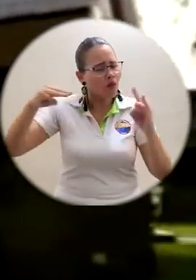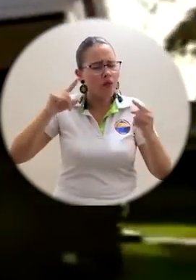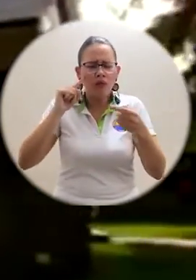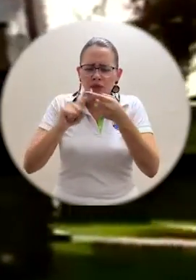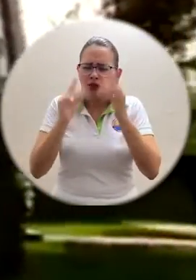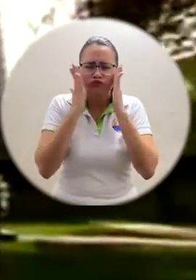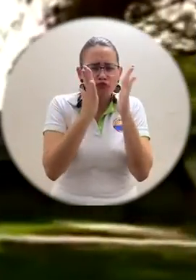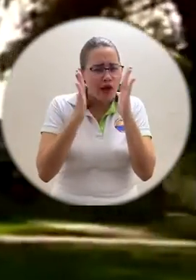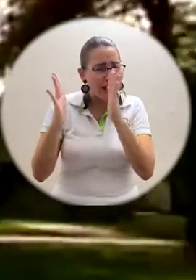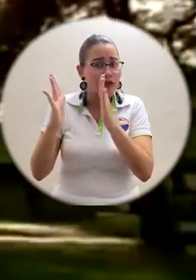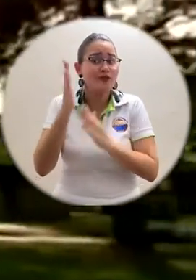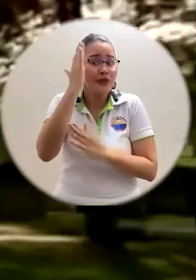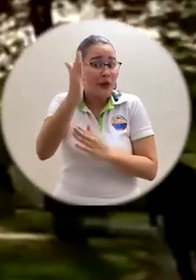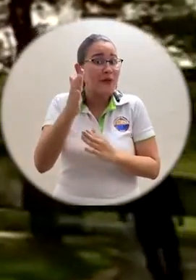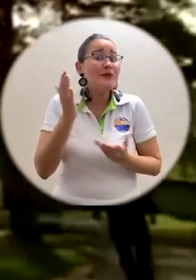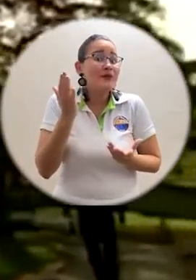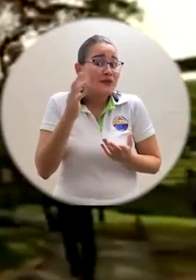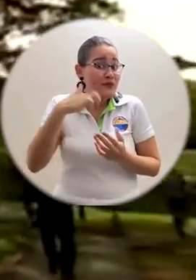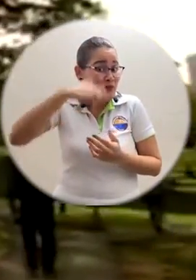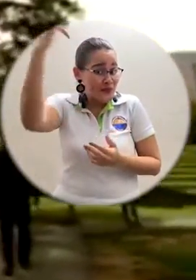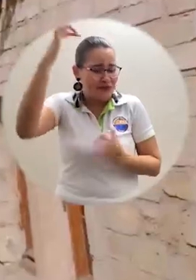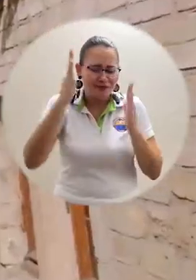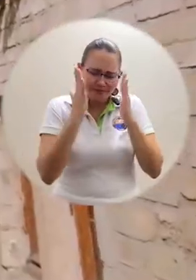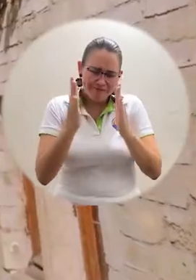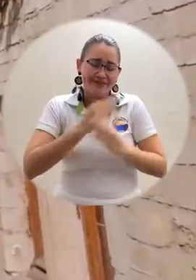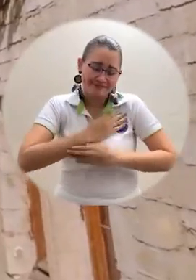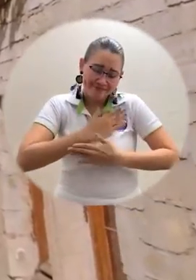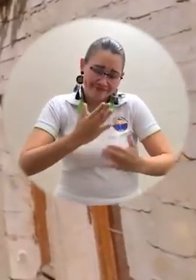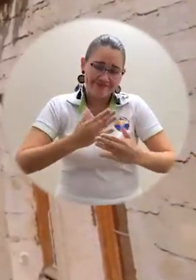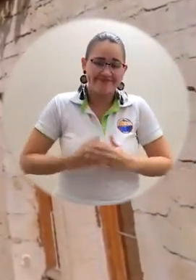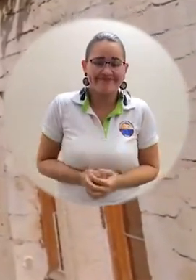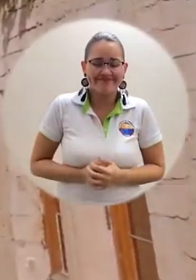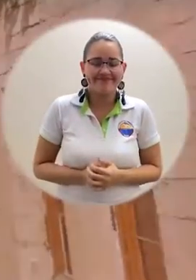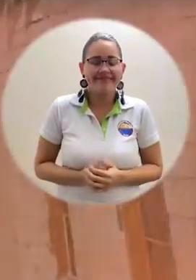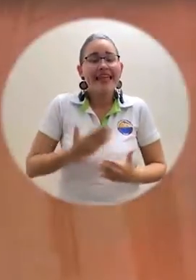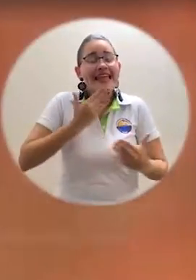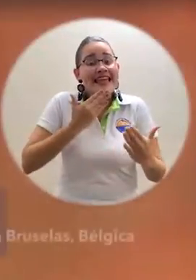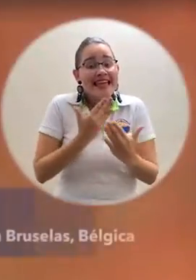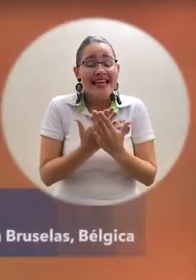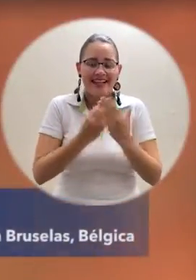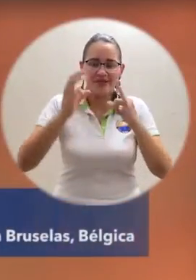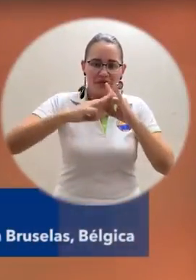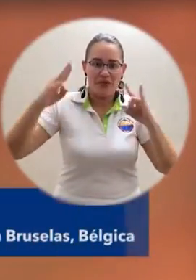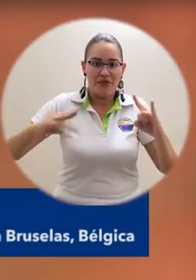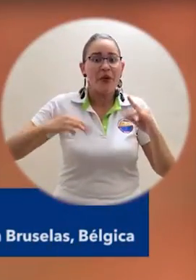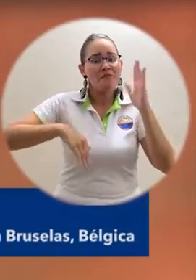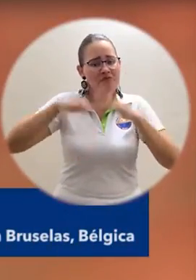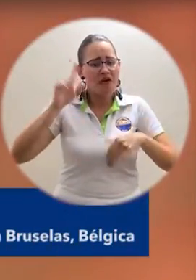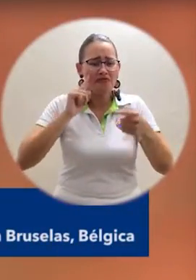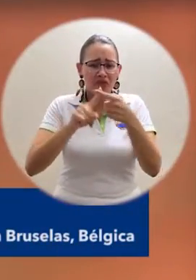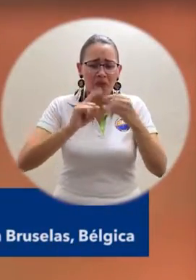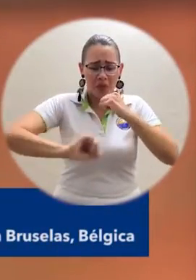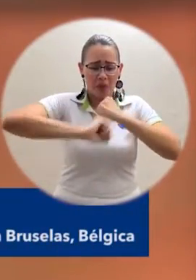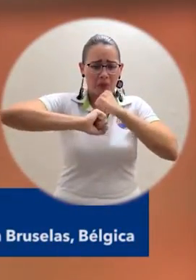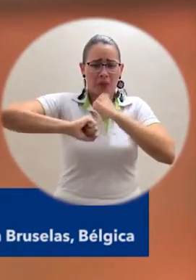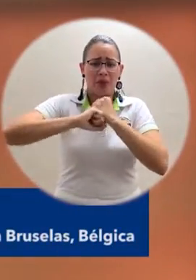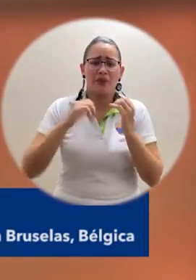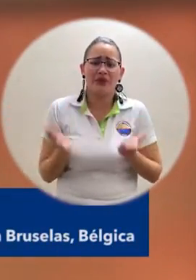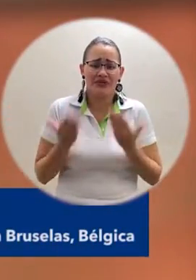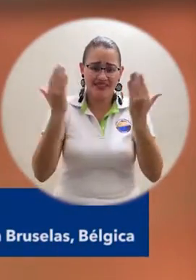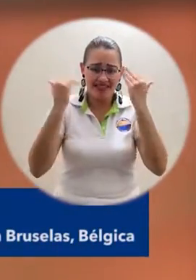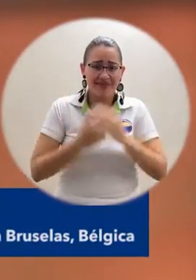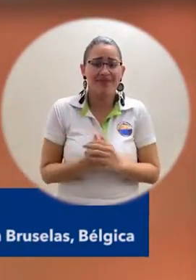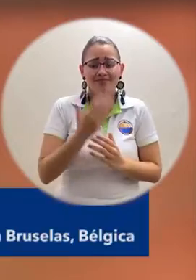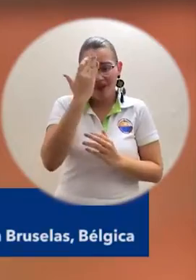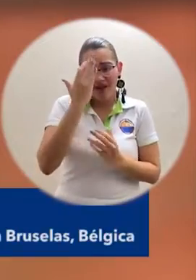mantenido un constante seguimiento a los futuros profesionales de la universidad. Quiero aprovechar esta oportunidad para darles las gracias a la universidad por todo el